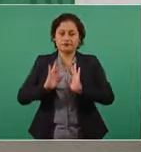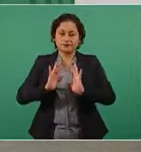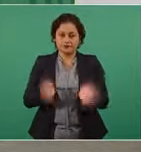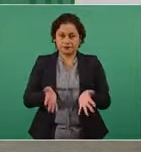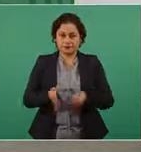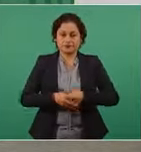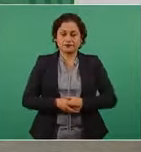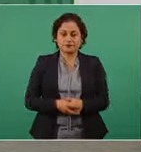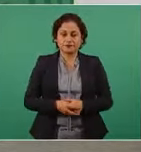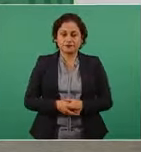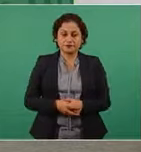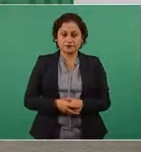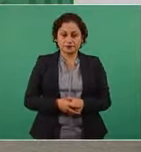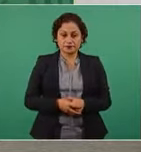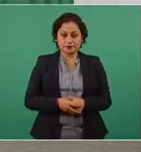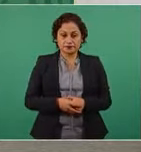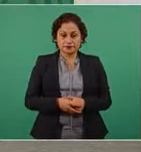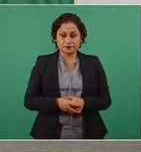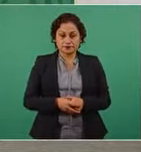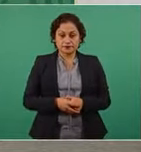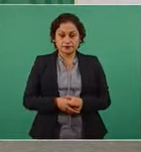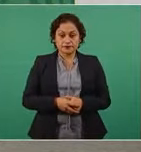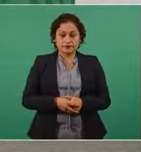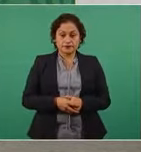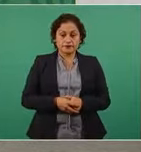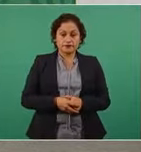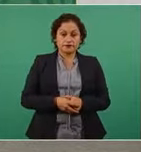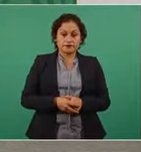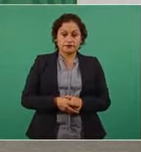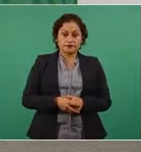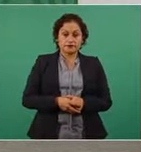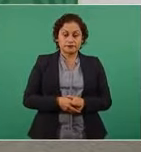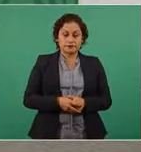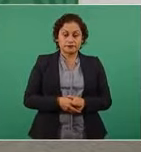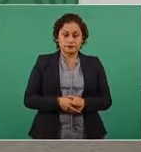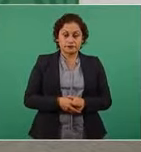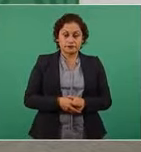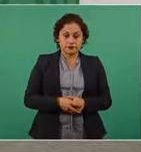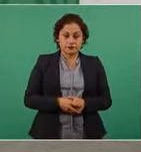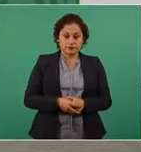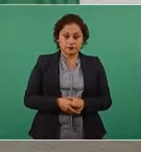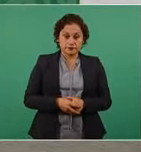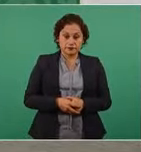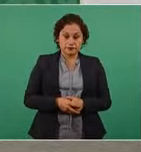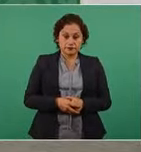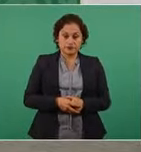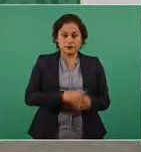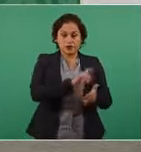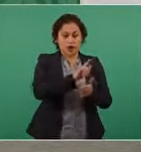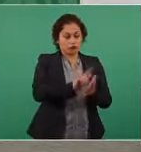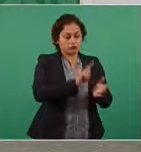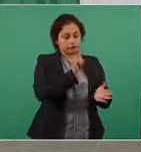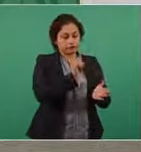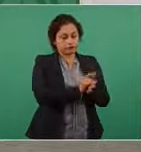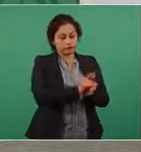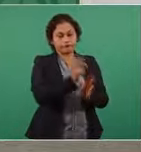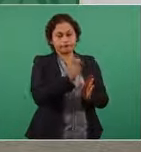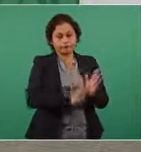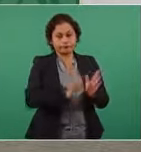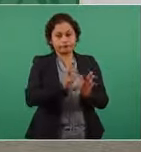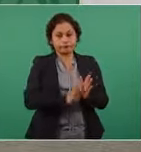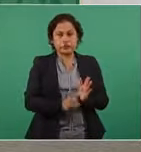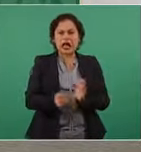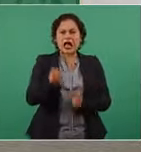ajustar el marco jurídico. Faltan leyes